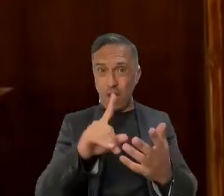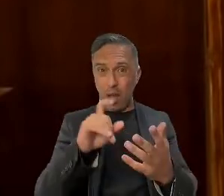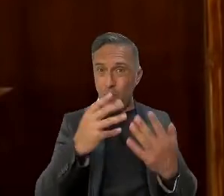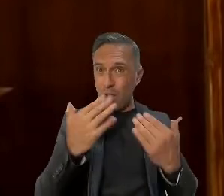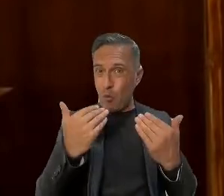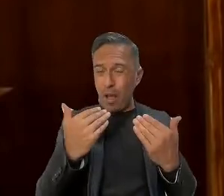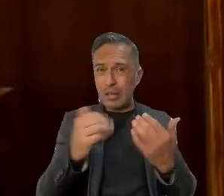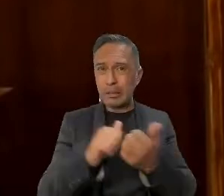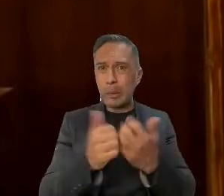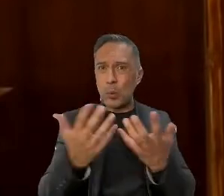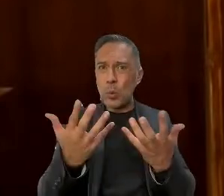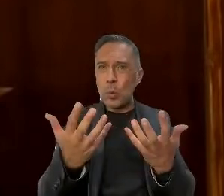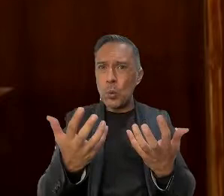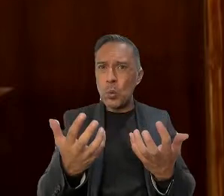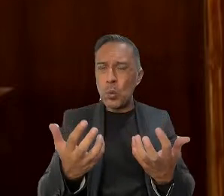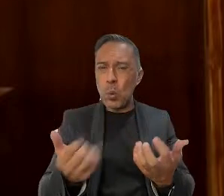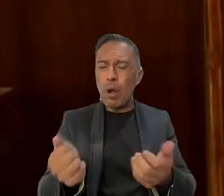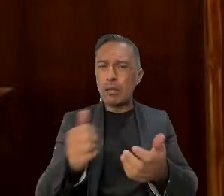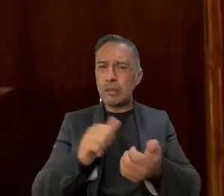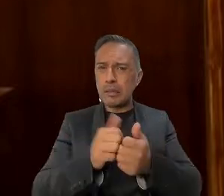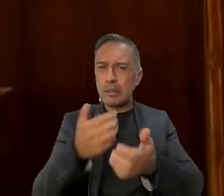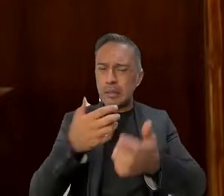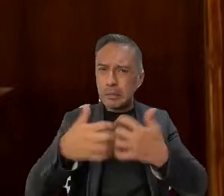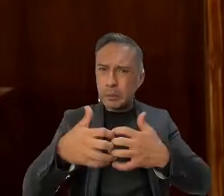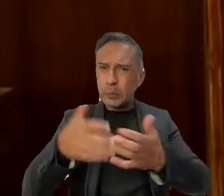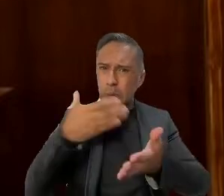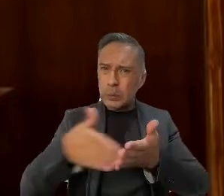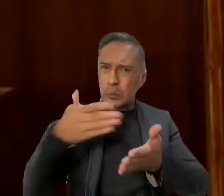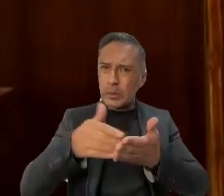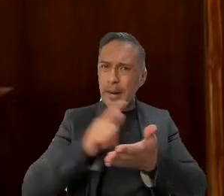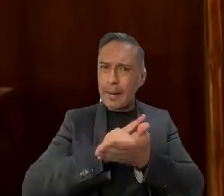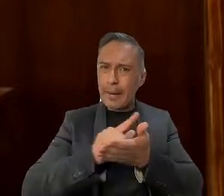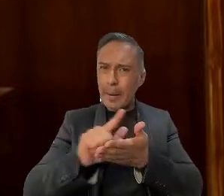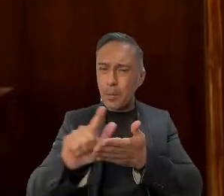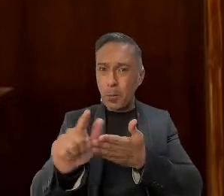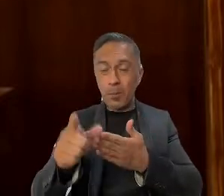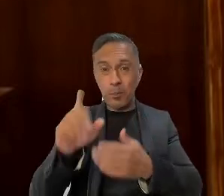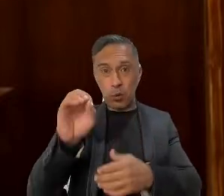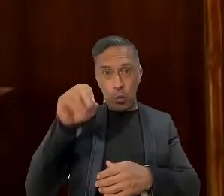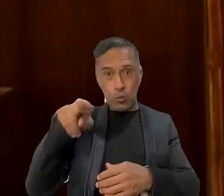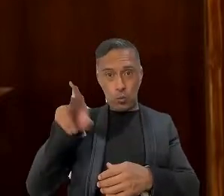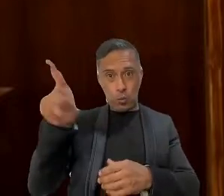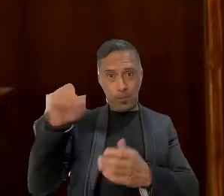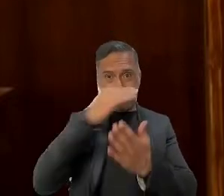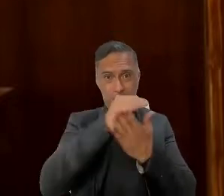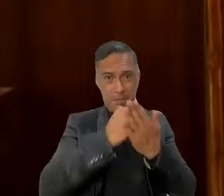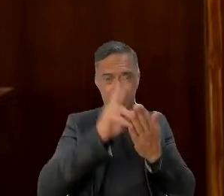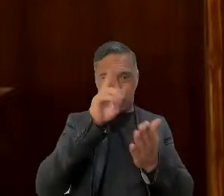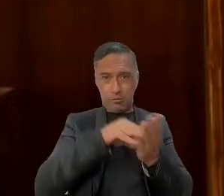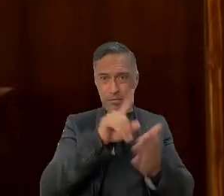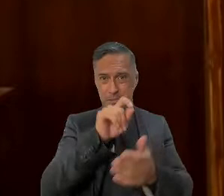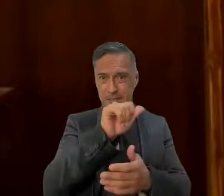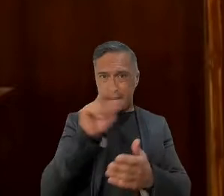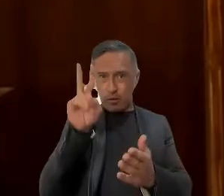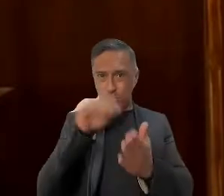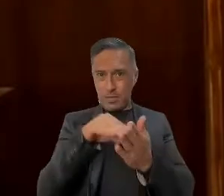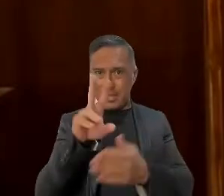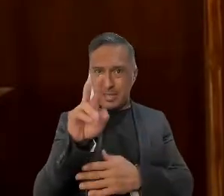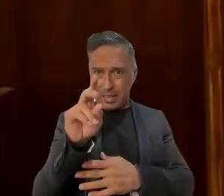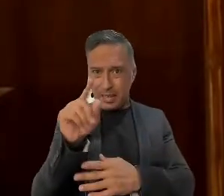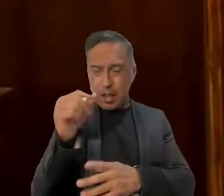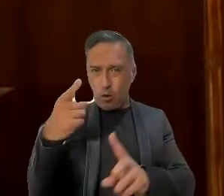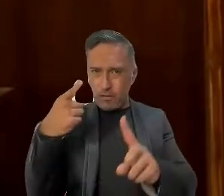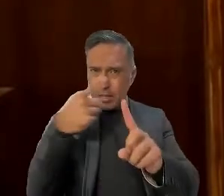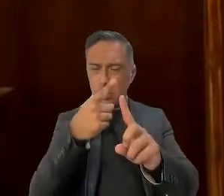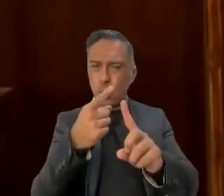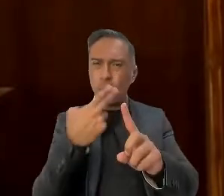La Agenda 2030, en su compromiso con el Objetivo de Desarrollo Sostenible, otorga